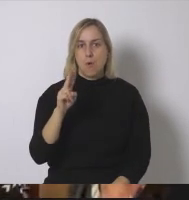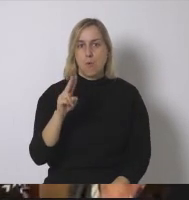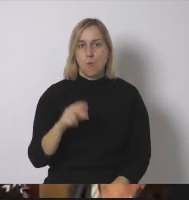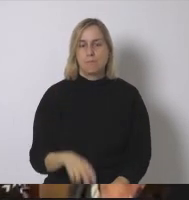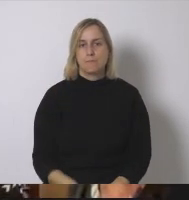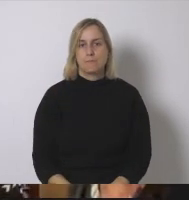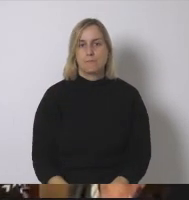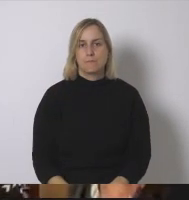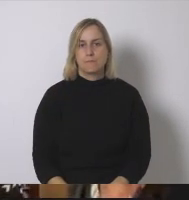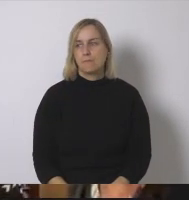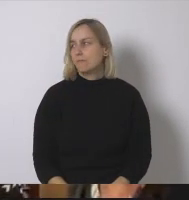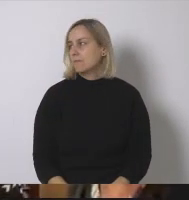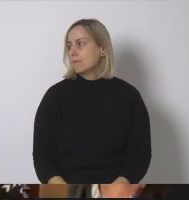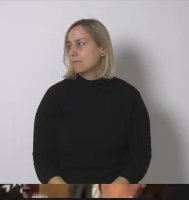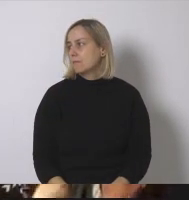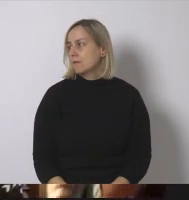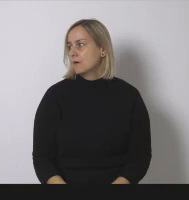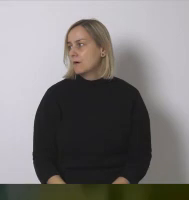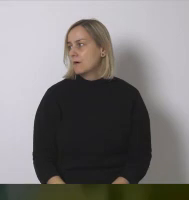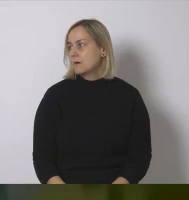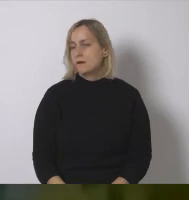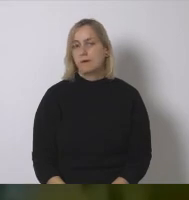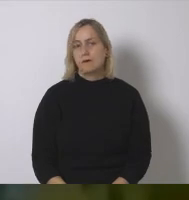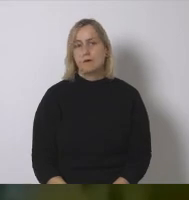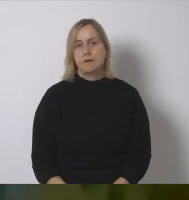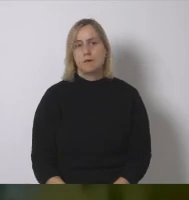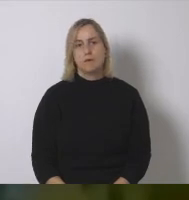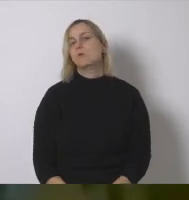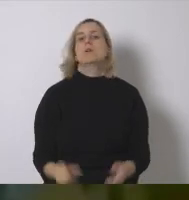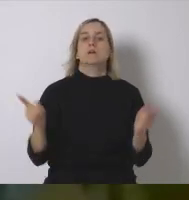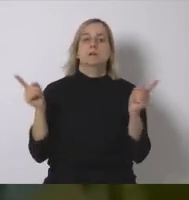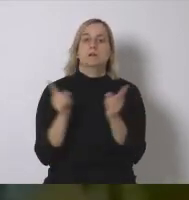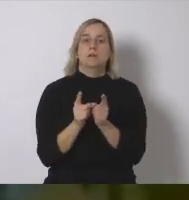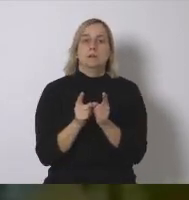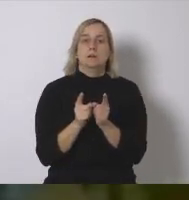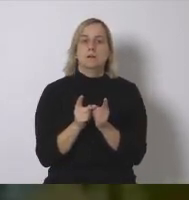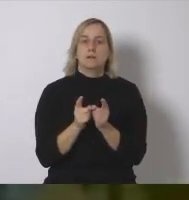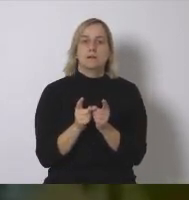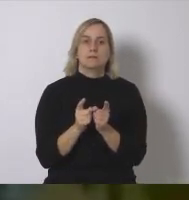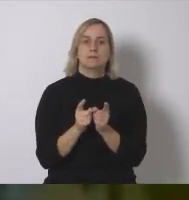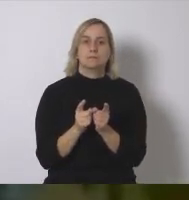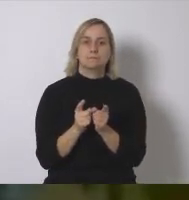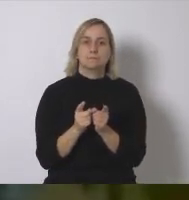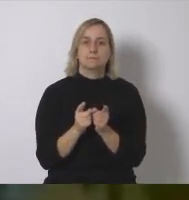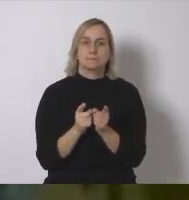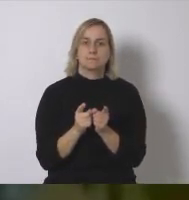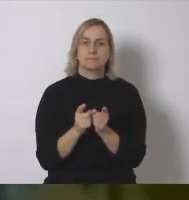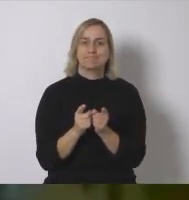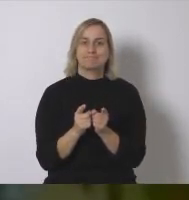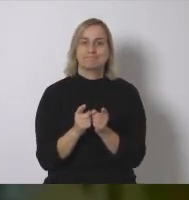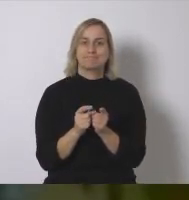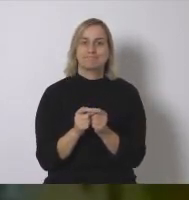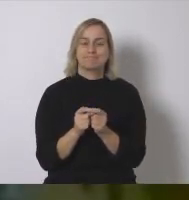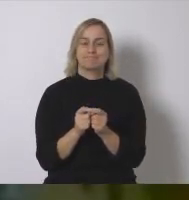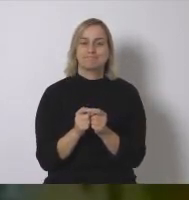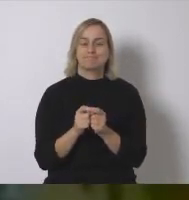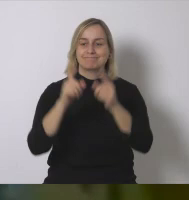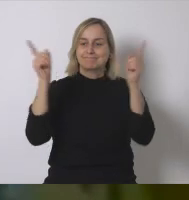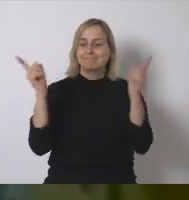pasamos a Pau Vatia Ay que bien menos mal Seré breve Nosotros